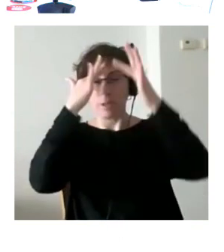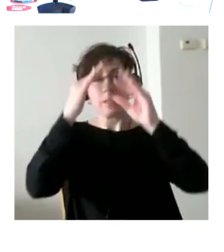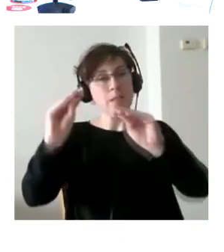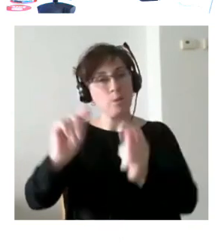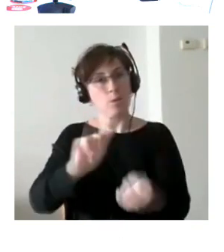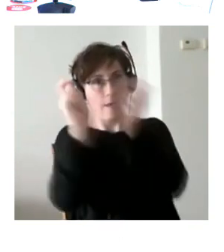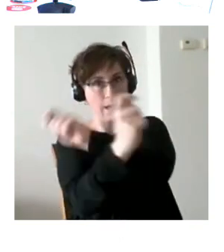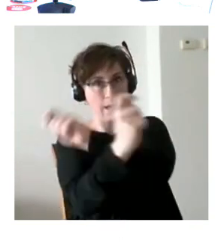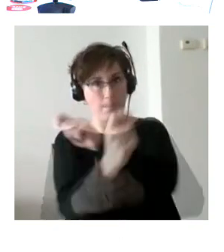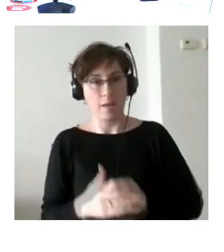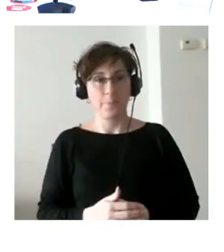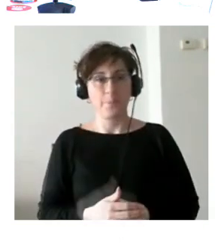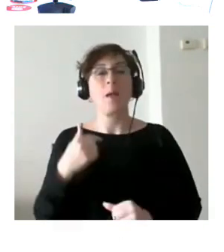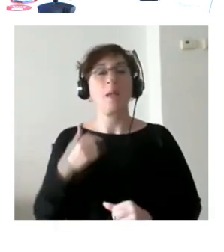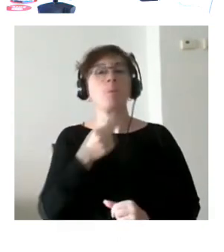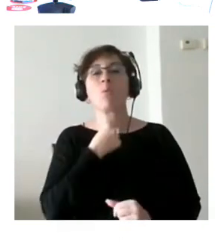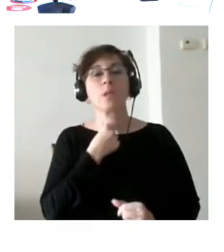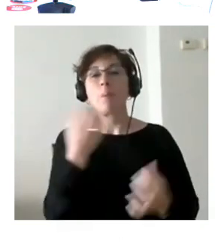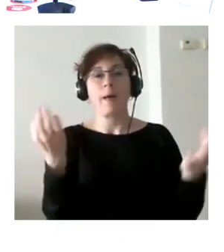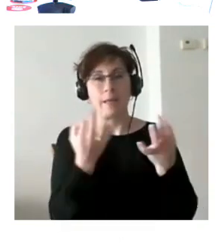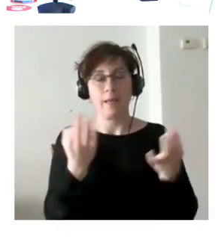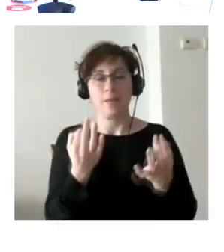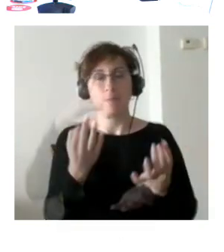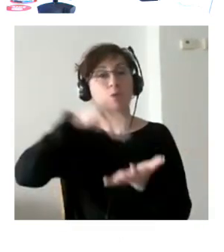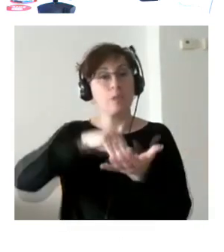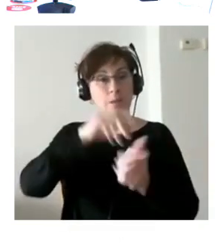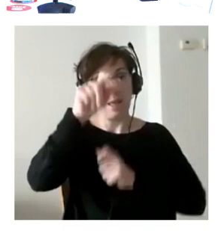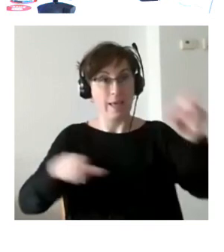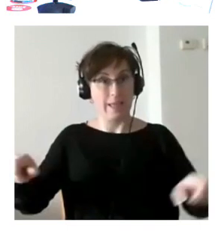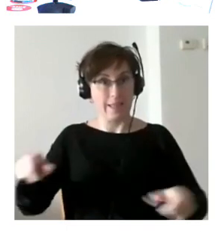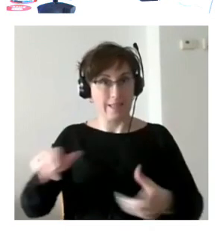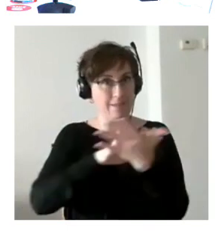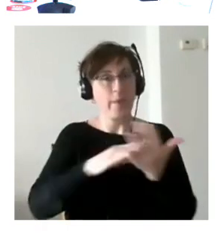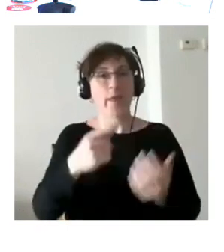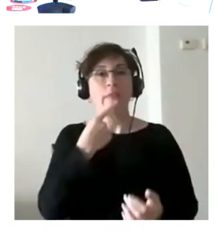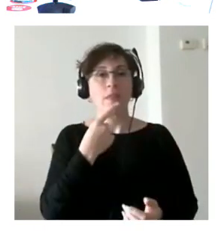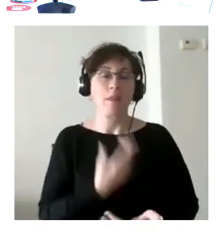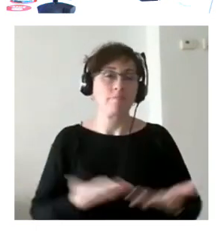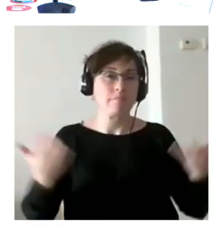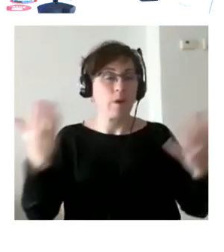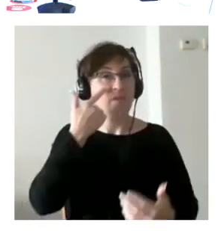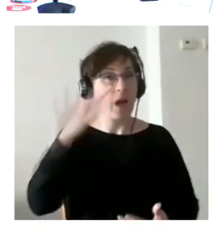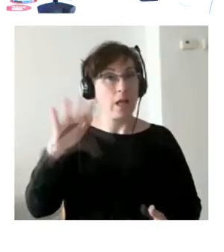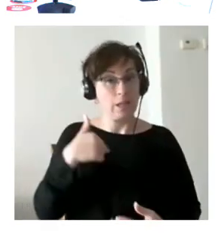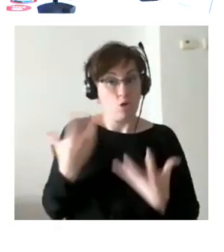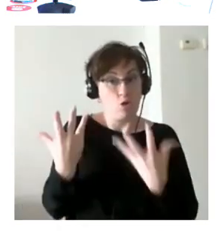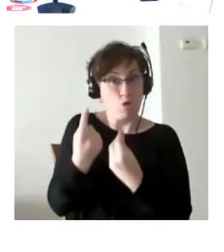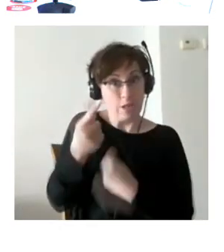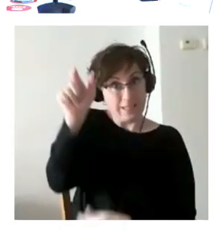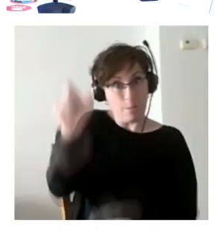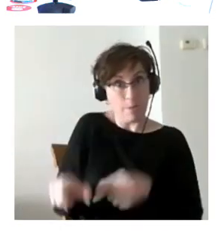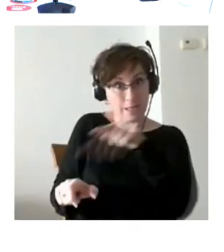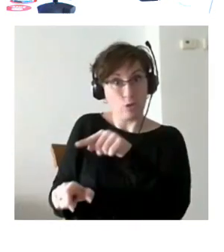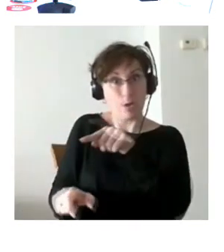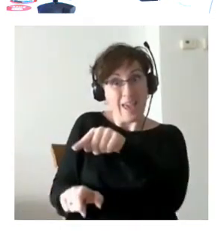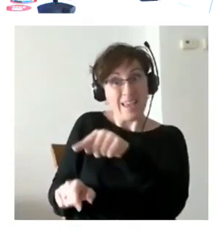estábamos en las reuniones que mucha gente decía pues que fíjate estoy trabajando con esta persona y me ha dicho que es la primera vez